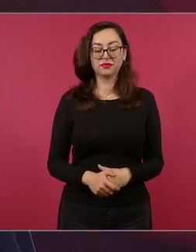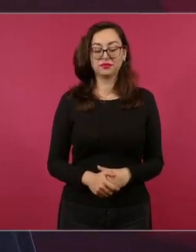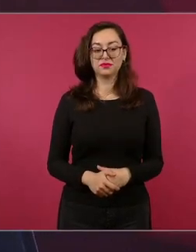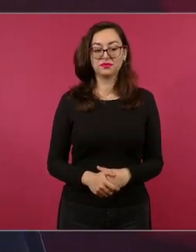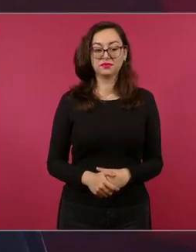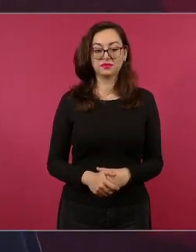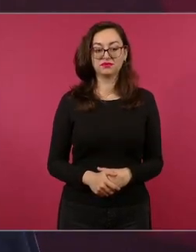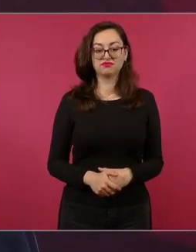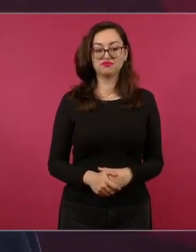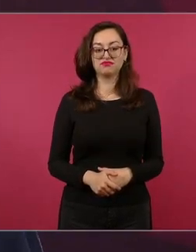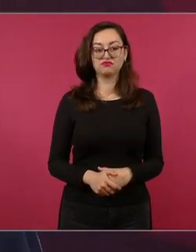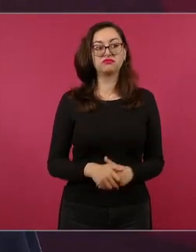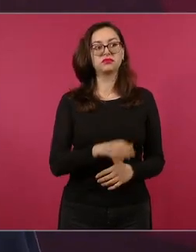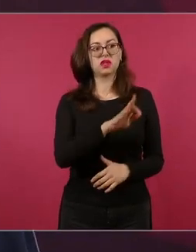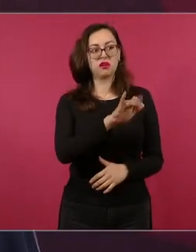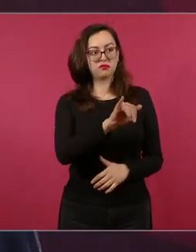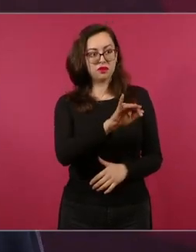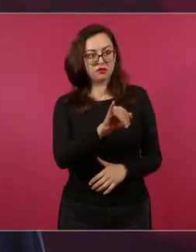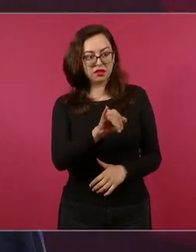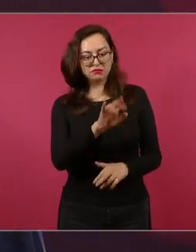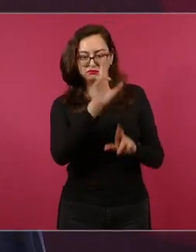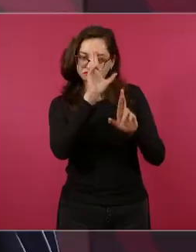y respeto a los fifí